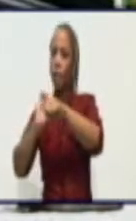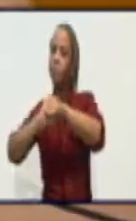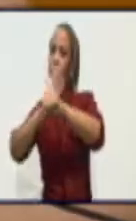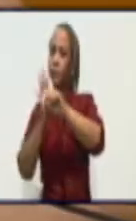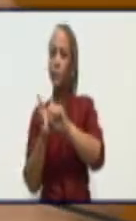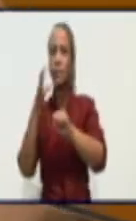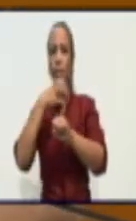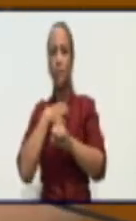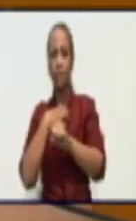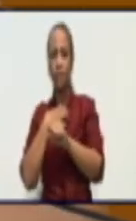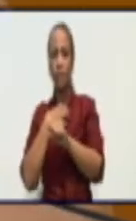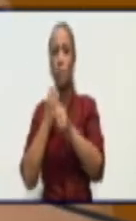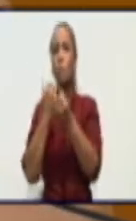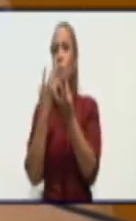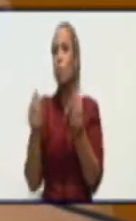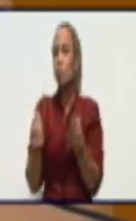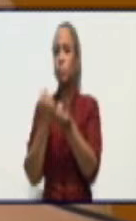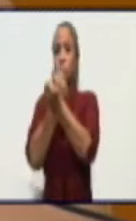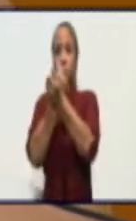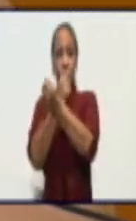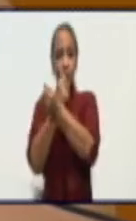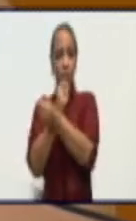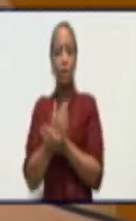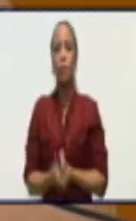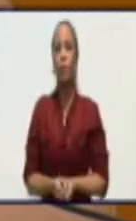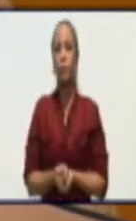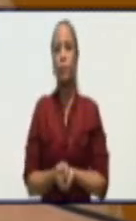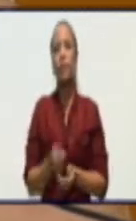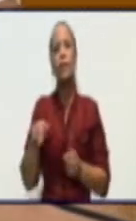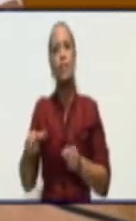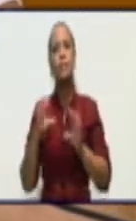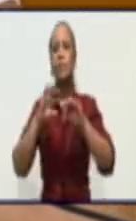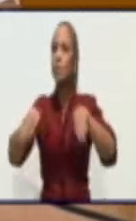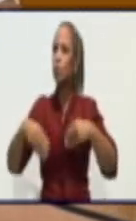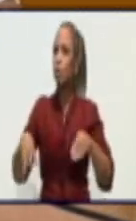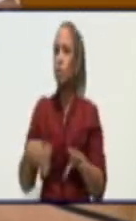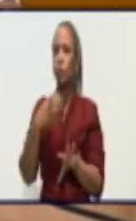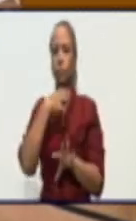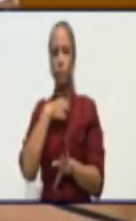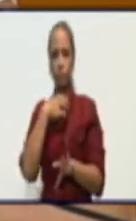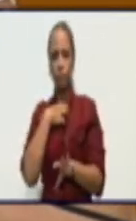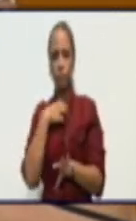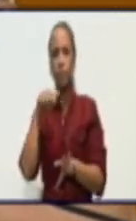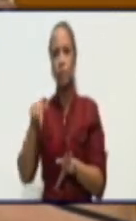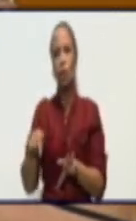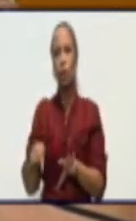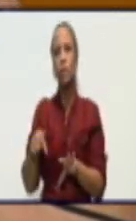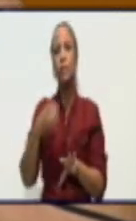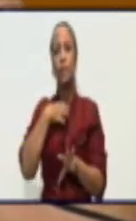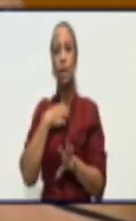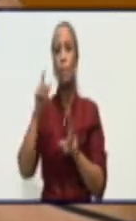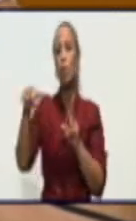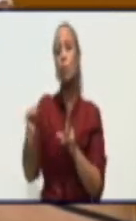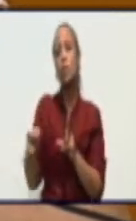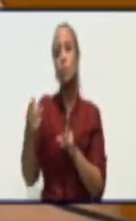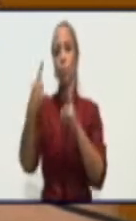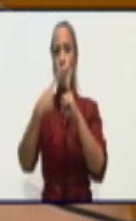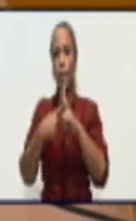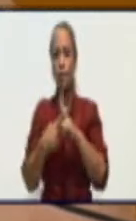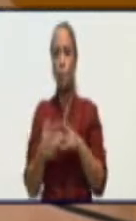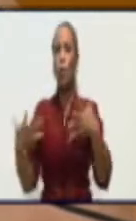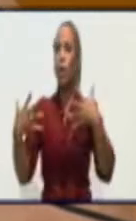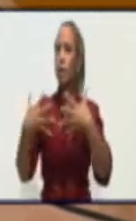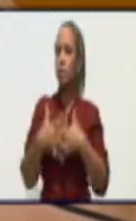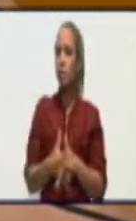municipios de alto riesgo. Esa es la situación que hoy tenemos en Bayamo en relación con